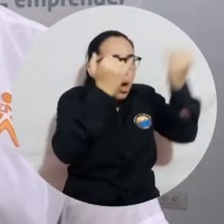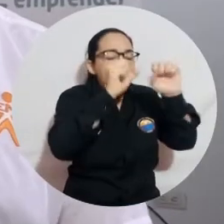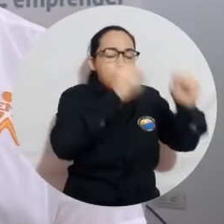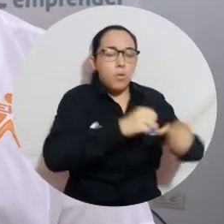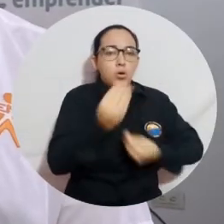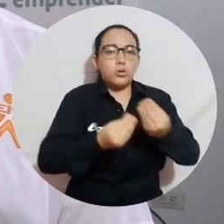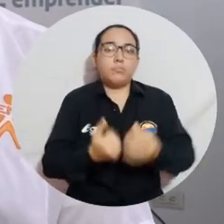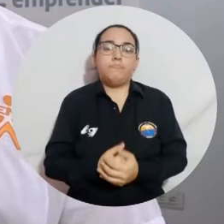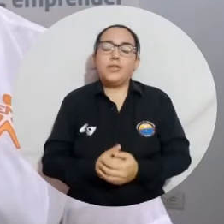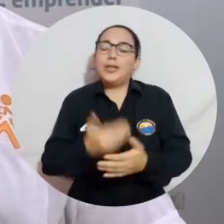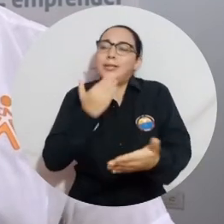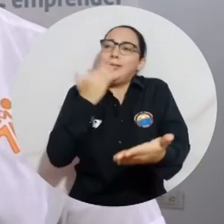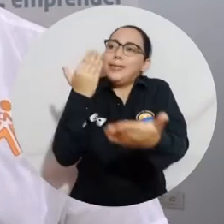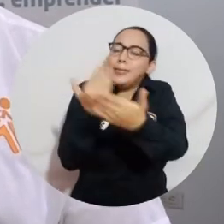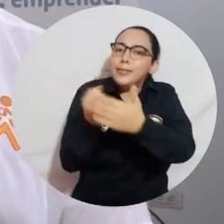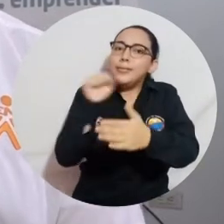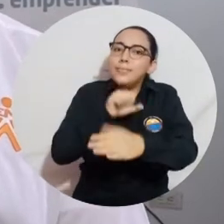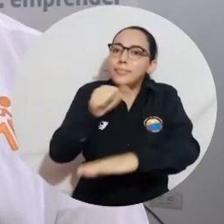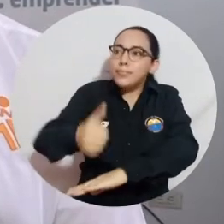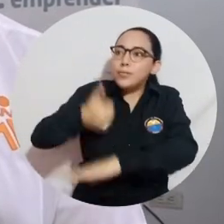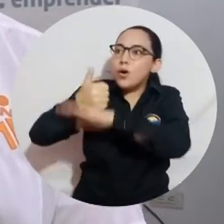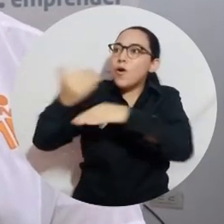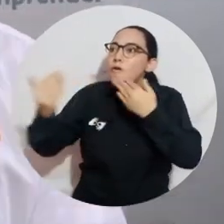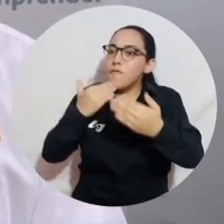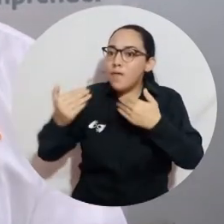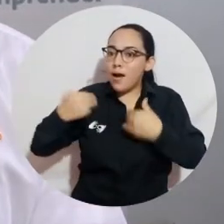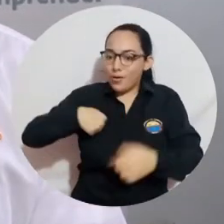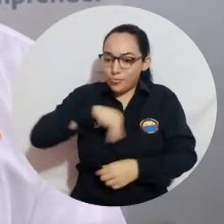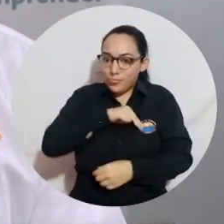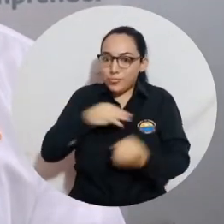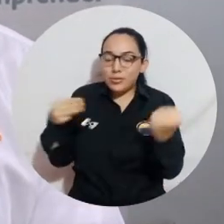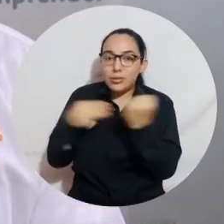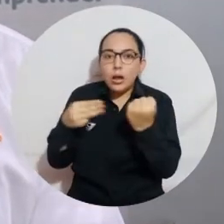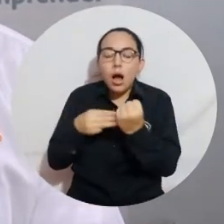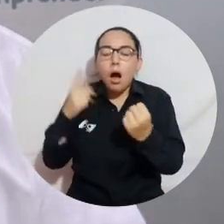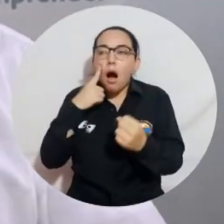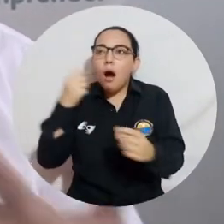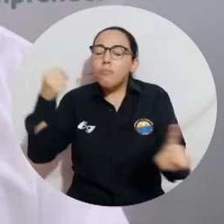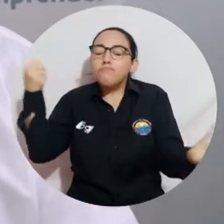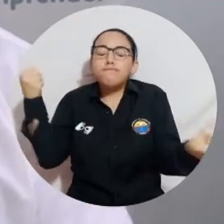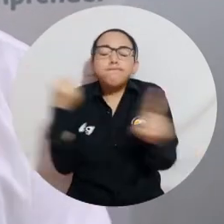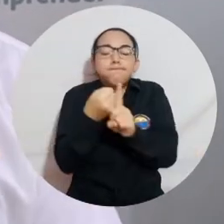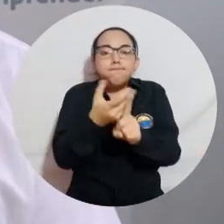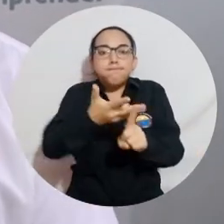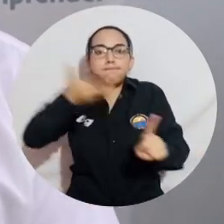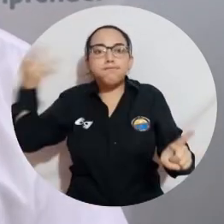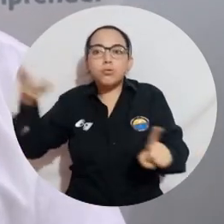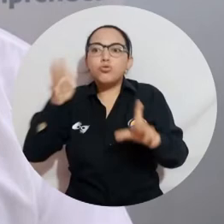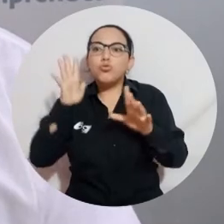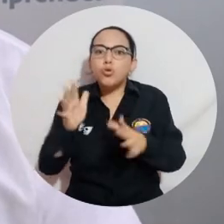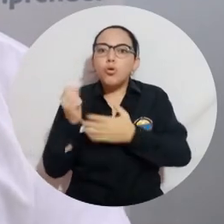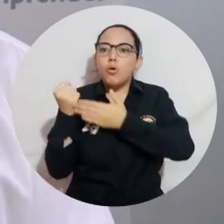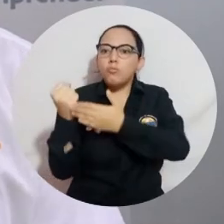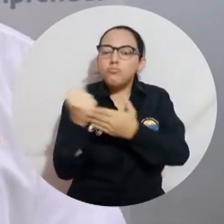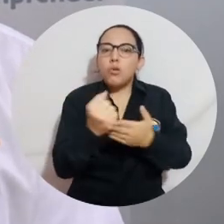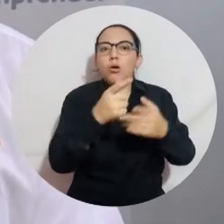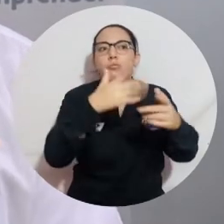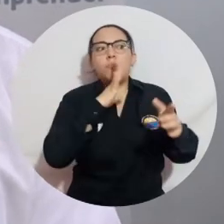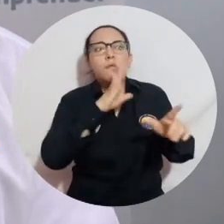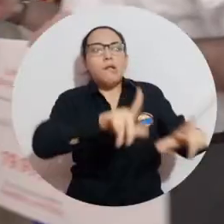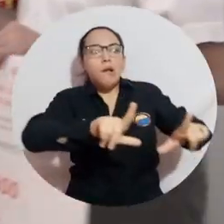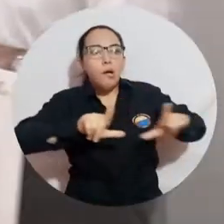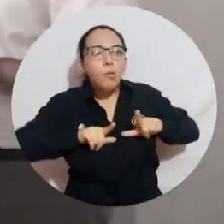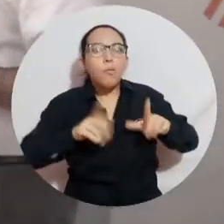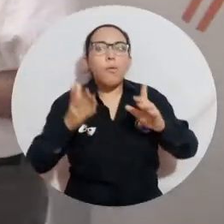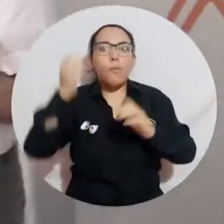Muchas gracias doctor Pablo, muchas gracias por confiar en nuestra entidad para de esa forma impactar la calidad de vida, el bienestar de